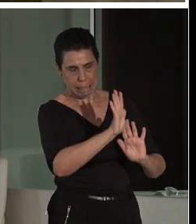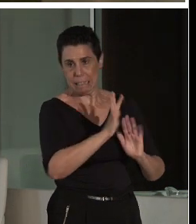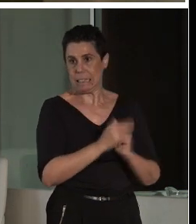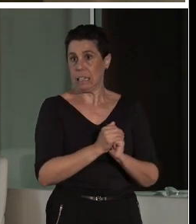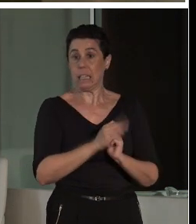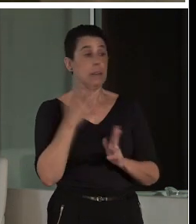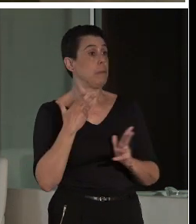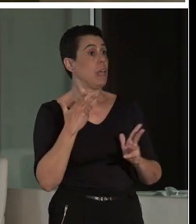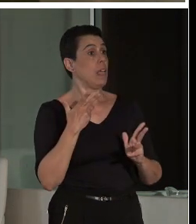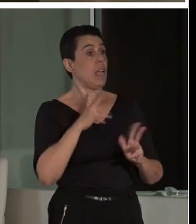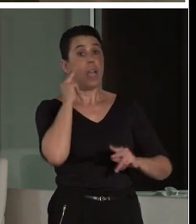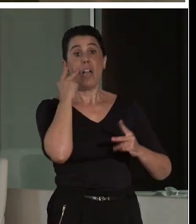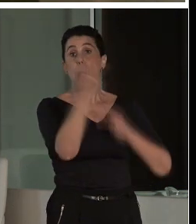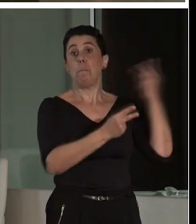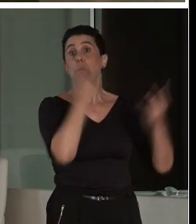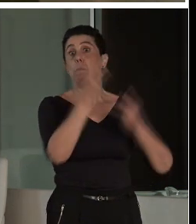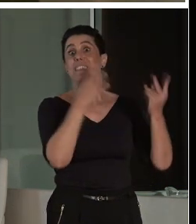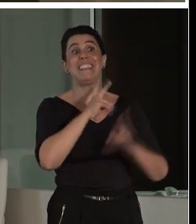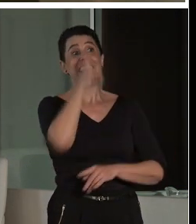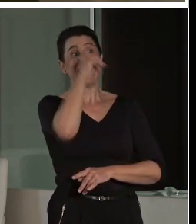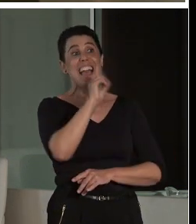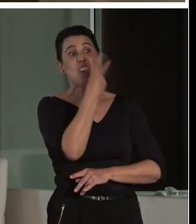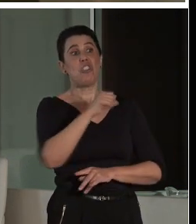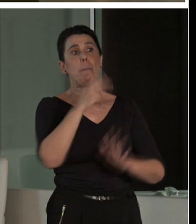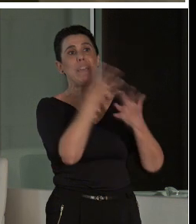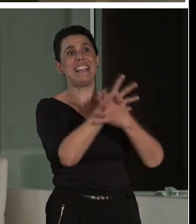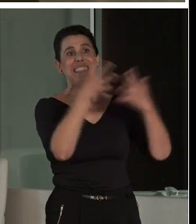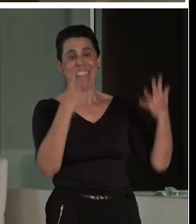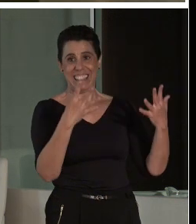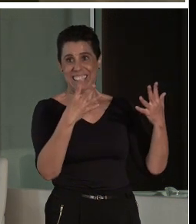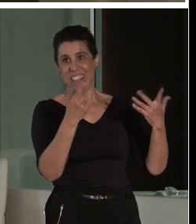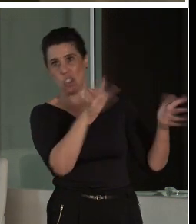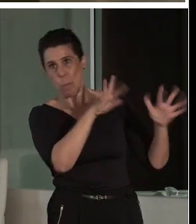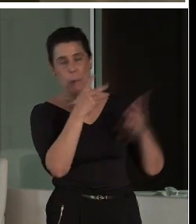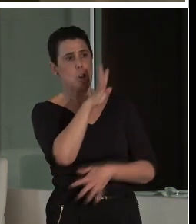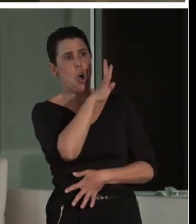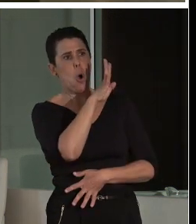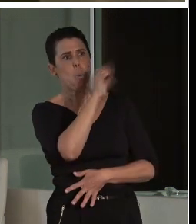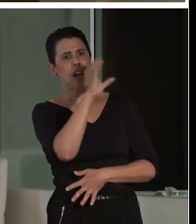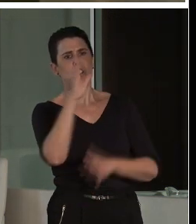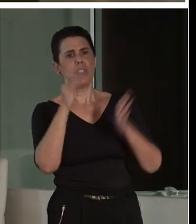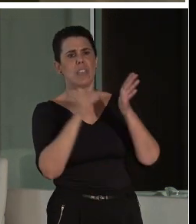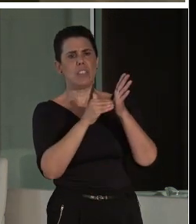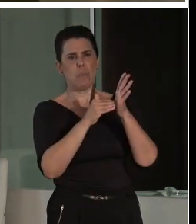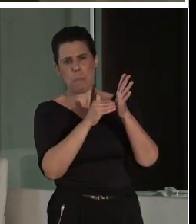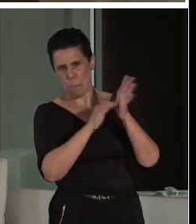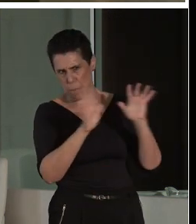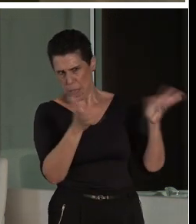visitantes del Conjunto Arqueológico de Mérida en el año 2018, 400.000 y pico.